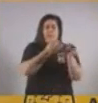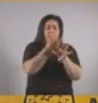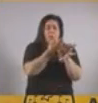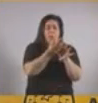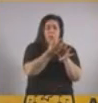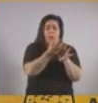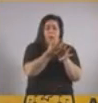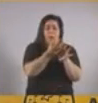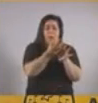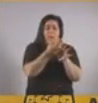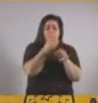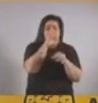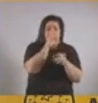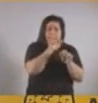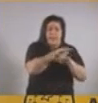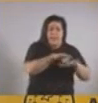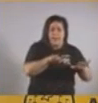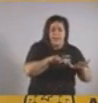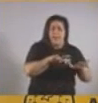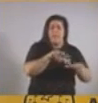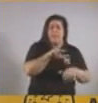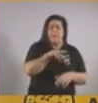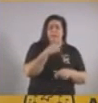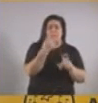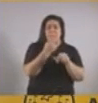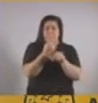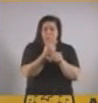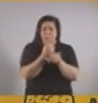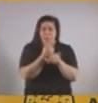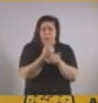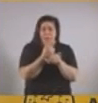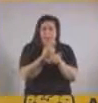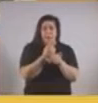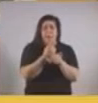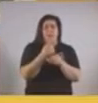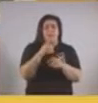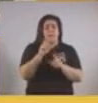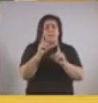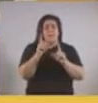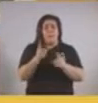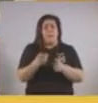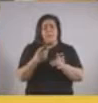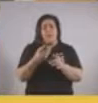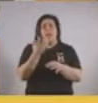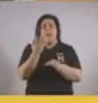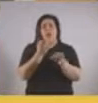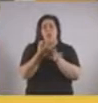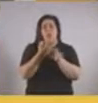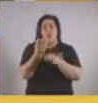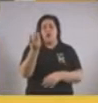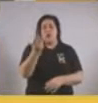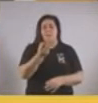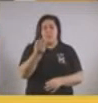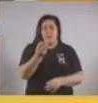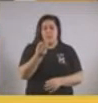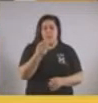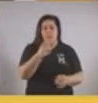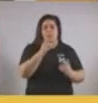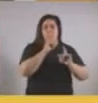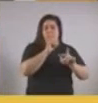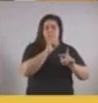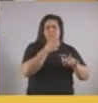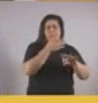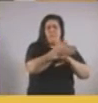inicial, o el jardín, el preescolar, para la primaria y para todo lo que es la educación especial, vamos a mantener la